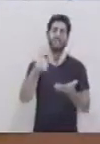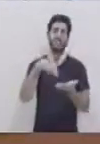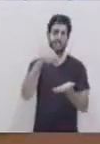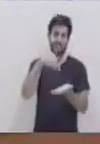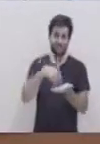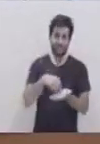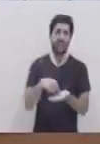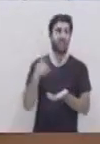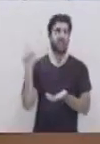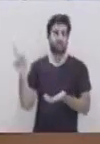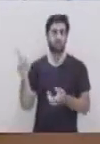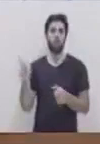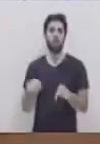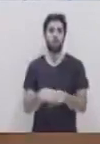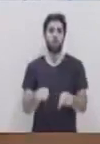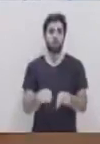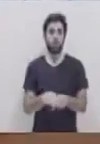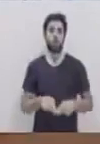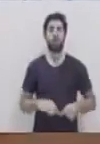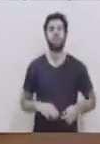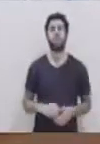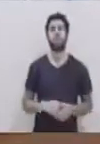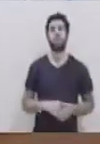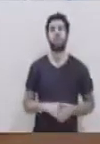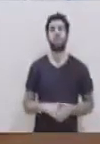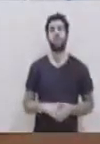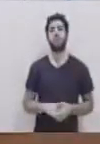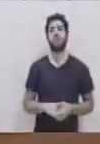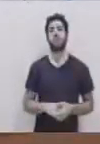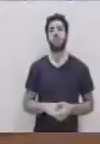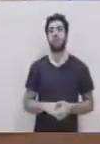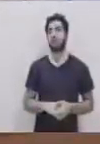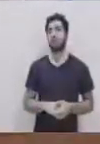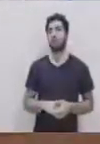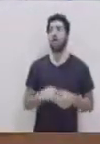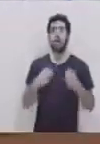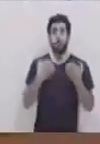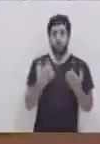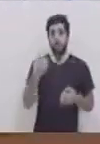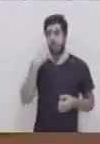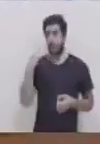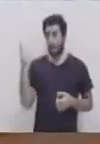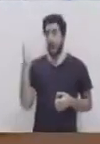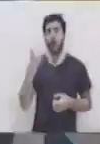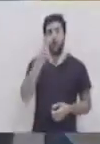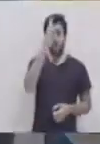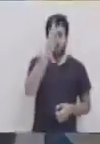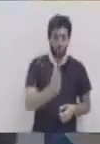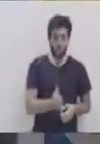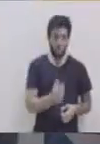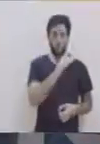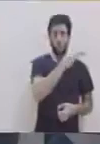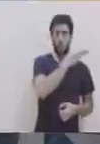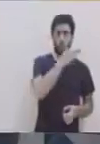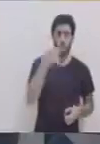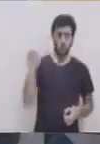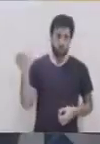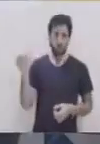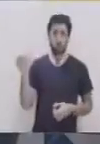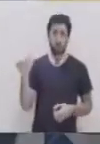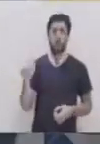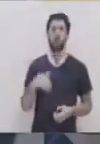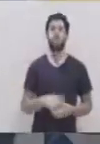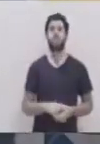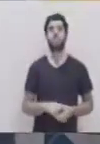puntos de nuestra elipse. Tenemos nosotros este, que es la horizontal. Vamos a llamarle nosotros